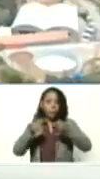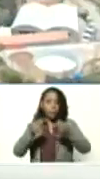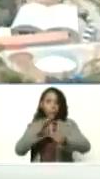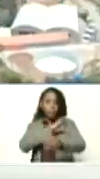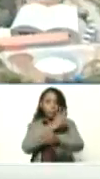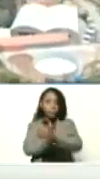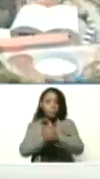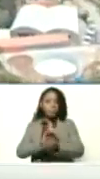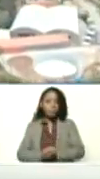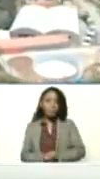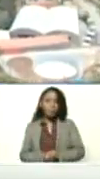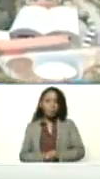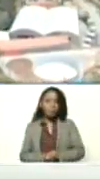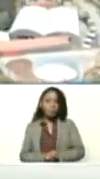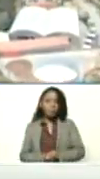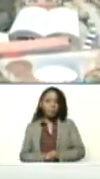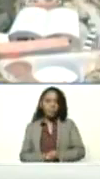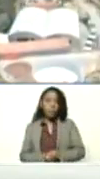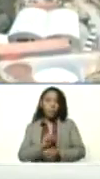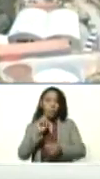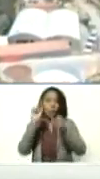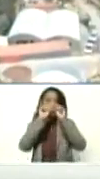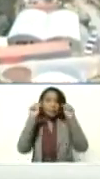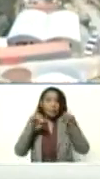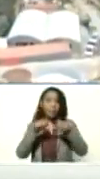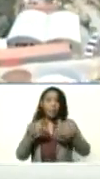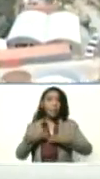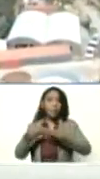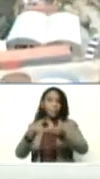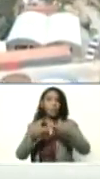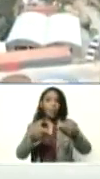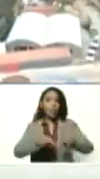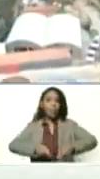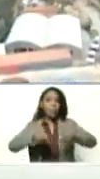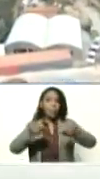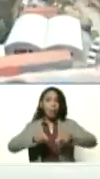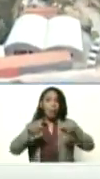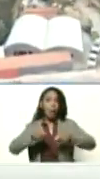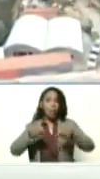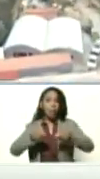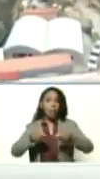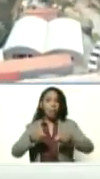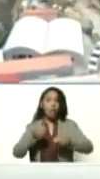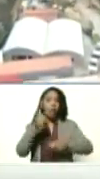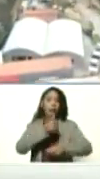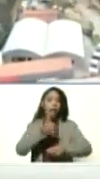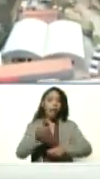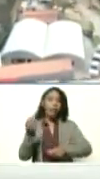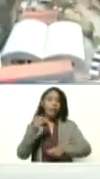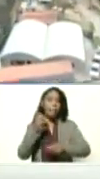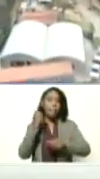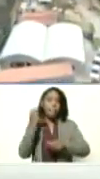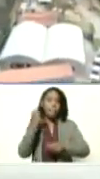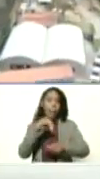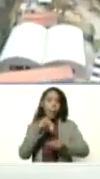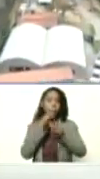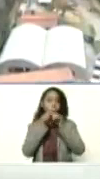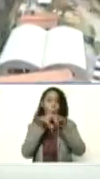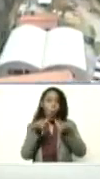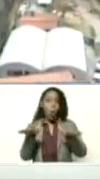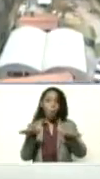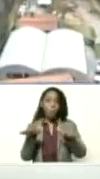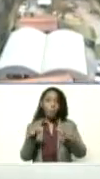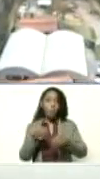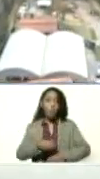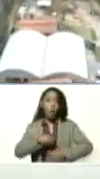y un sistema de distribución de la mercadería que cada vez se expande más es una